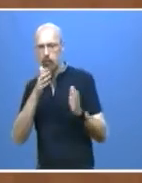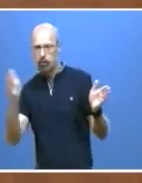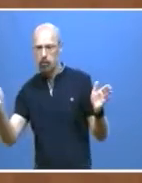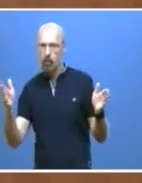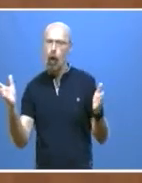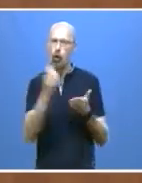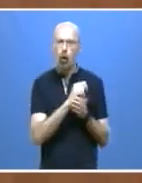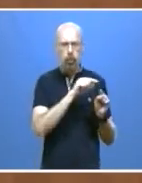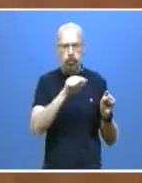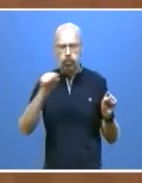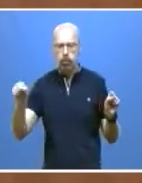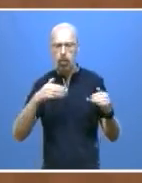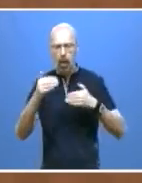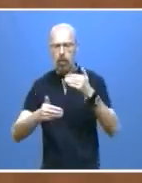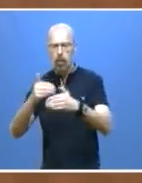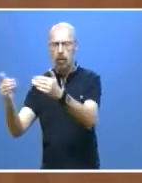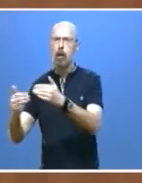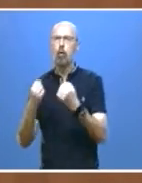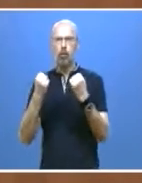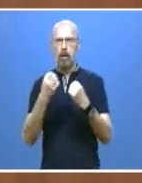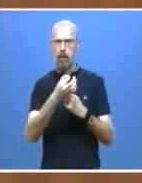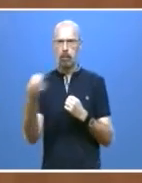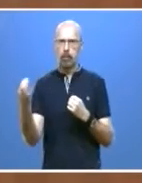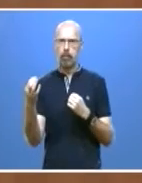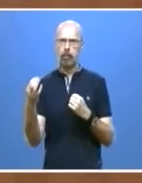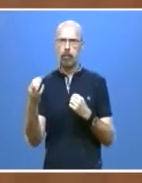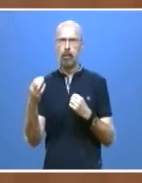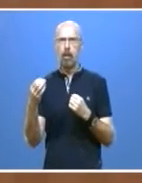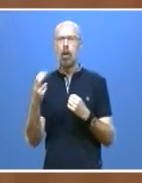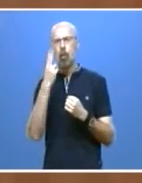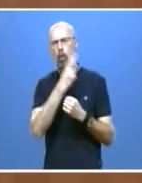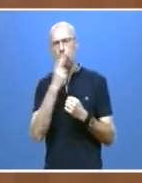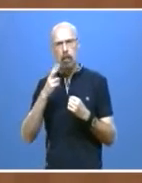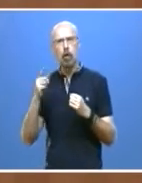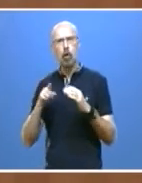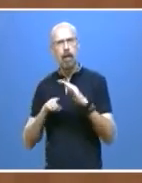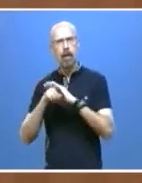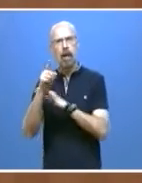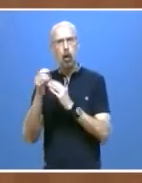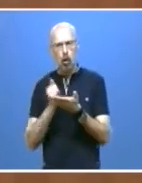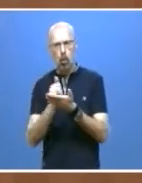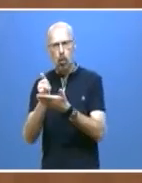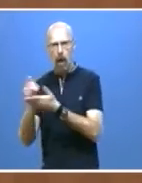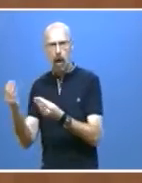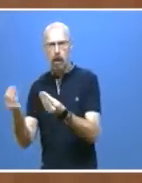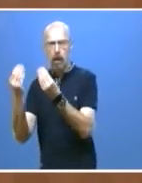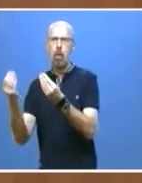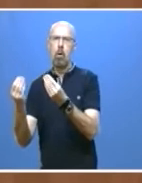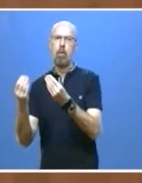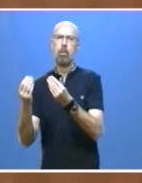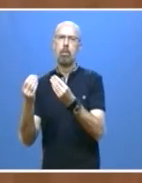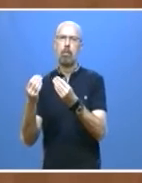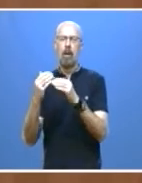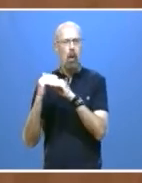En el compromiso con el desarrollo rural por un lado y con la igualdad de oportunidades por otro, el transporte público